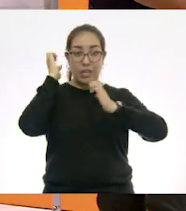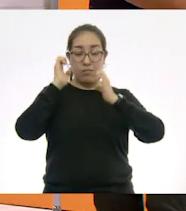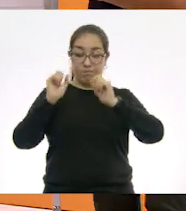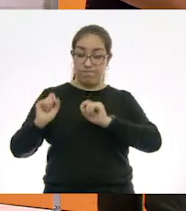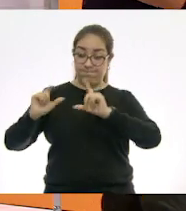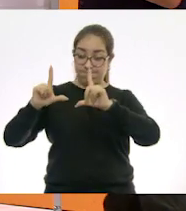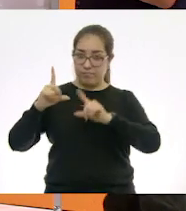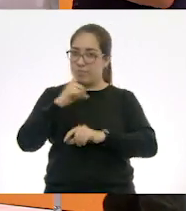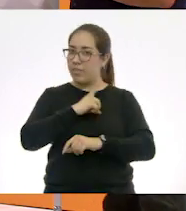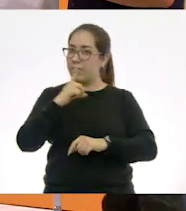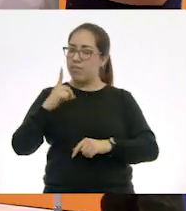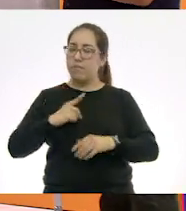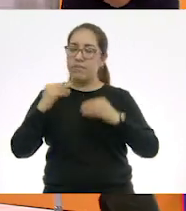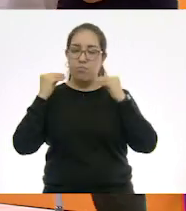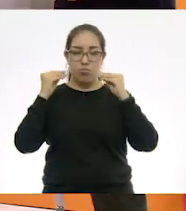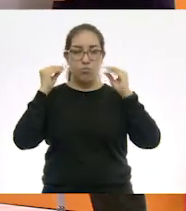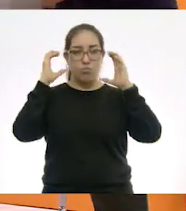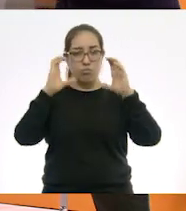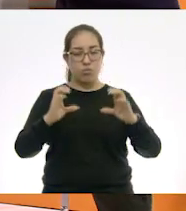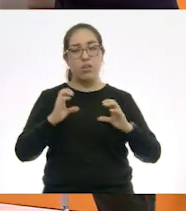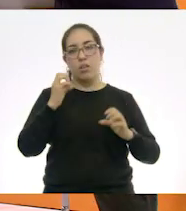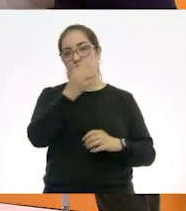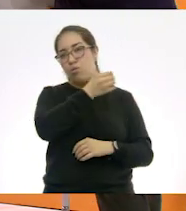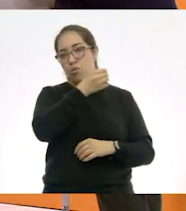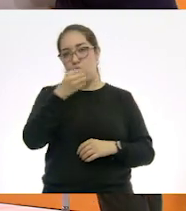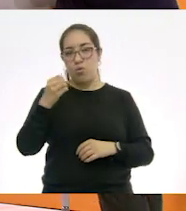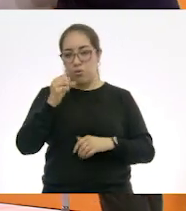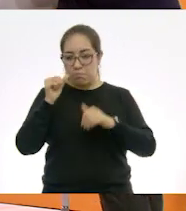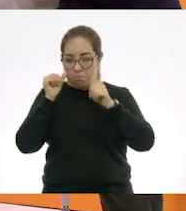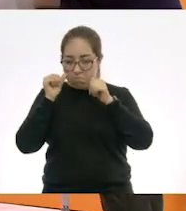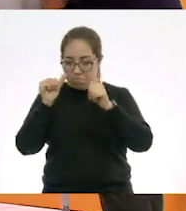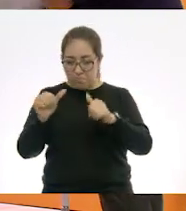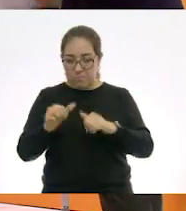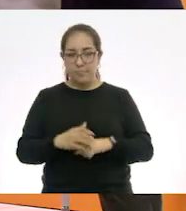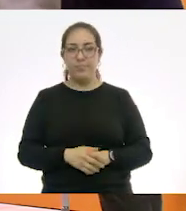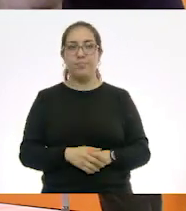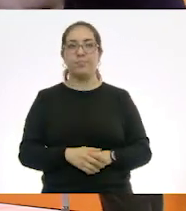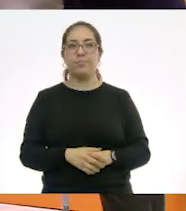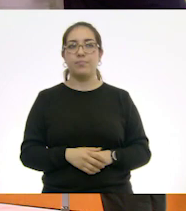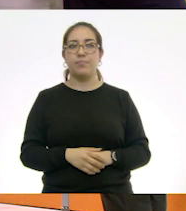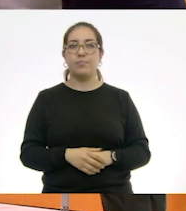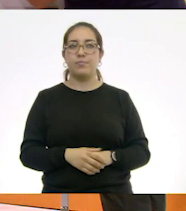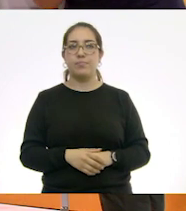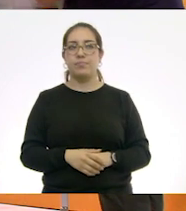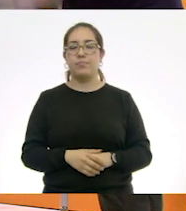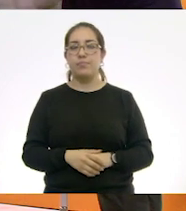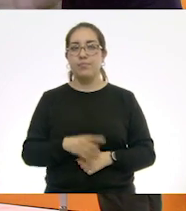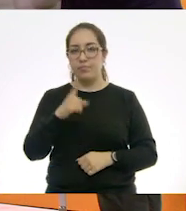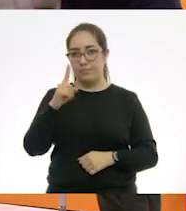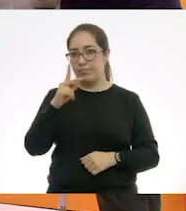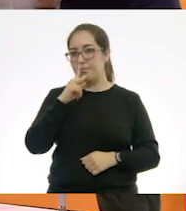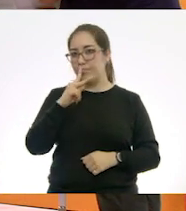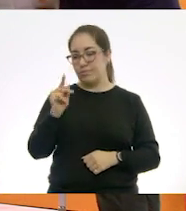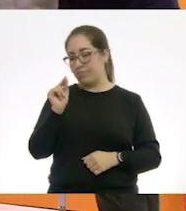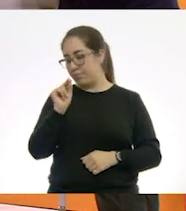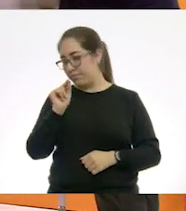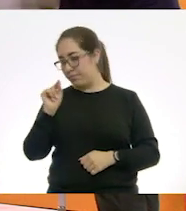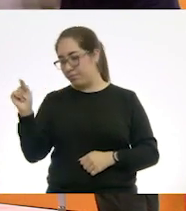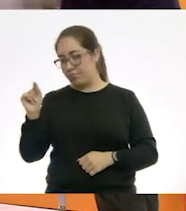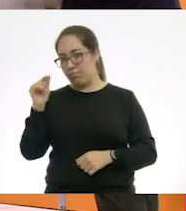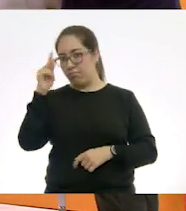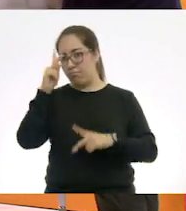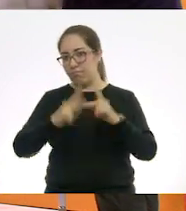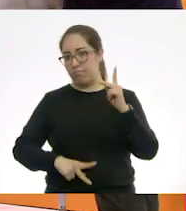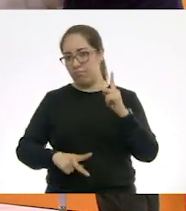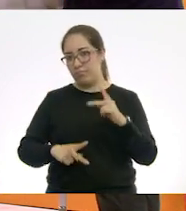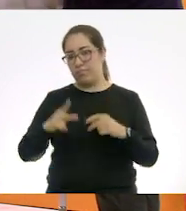con mucho cuidado. ¿Sí? Como es una palabra que continúa y yo la separé porque